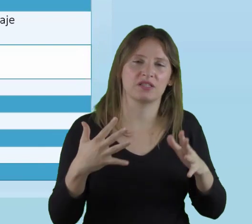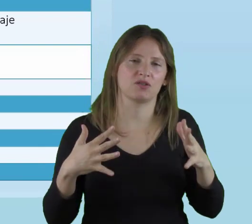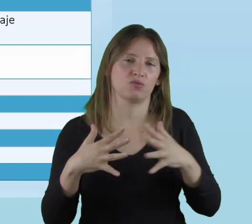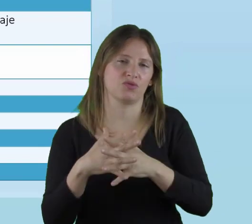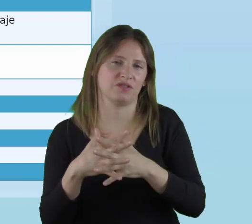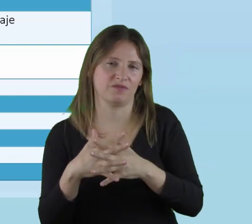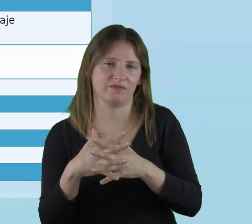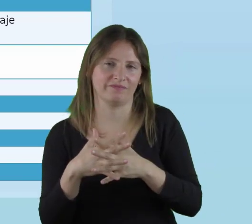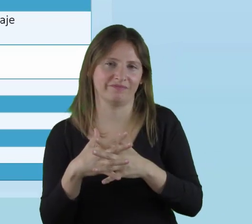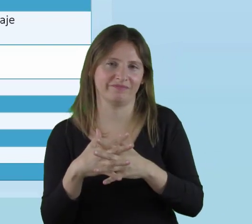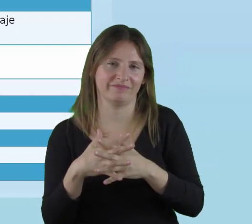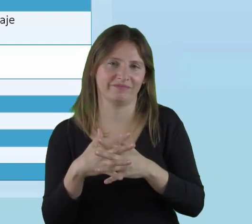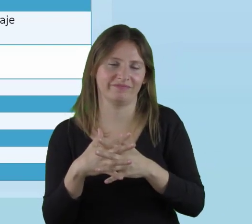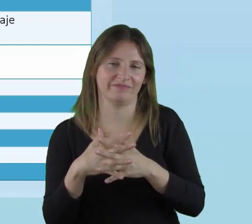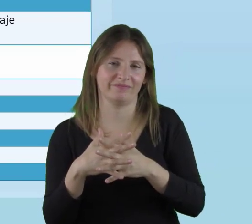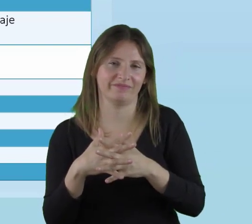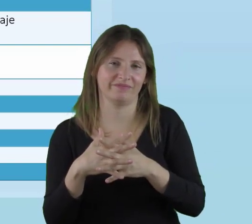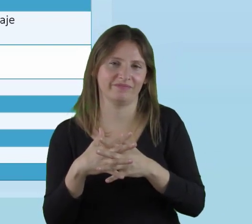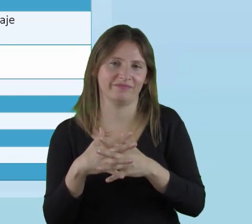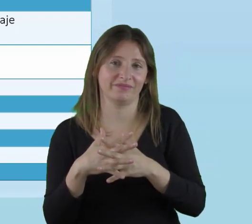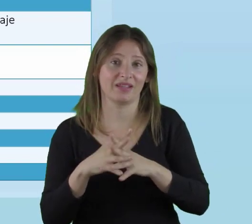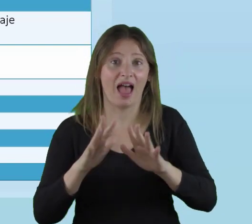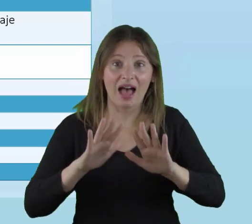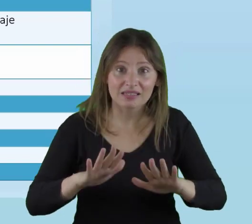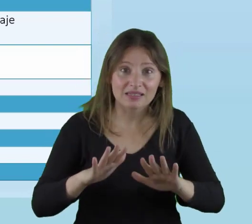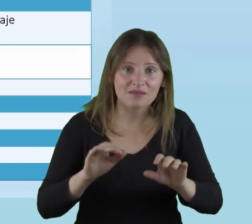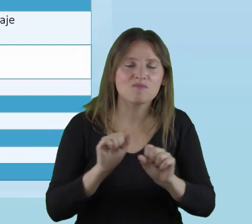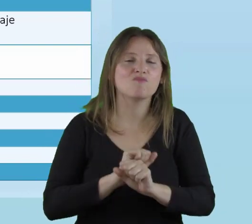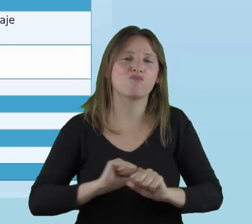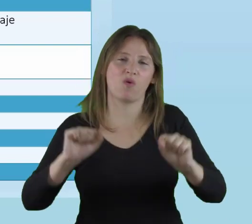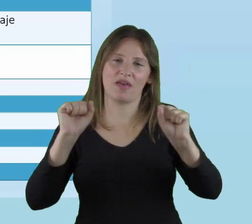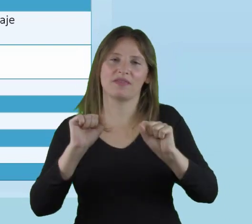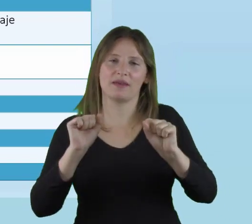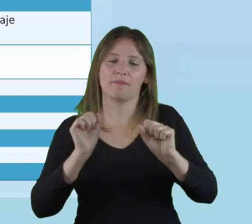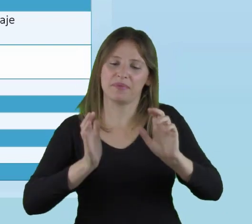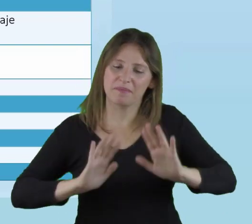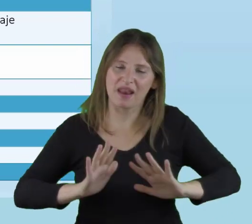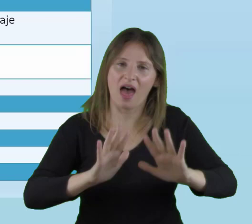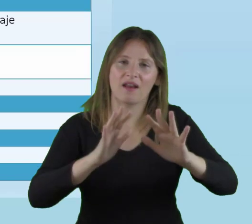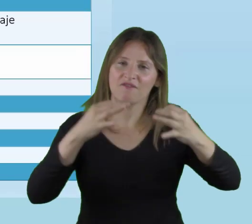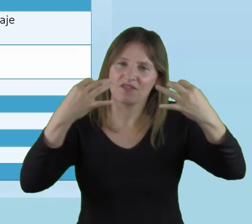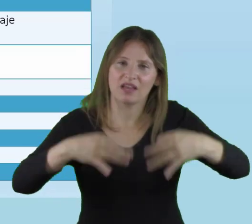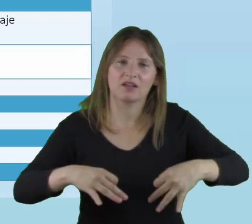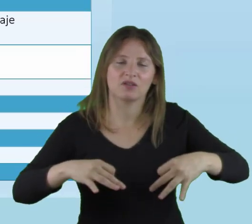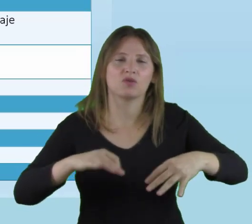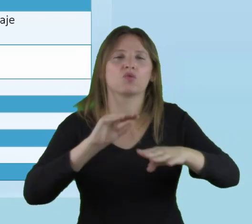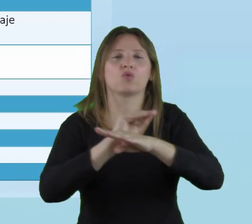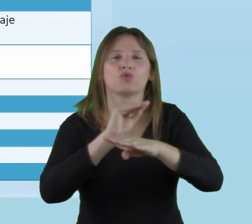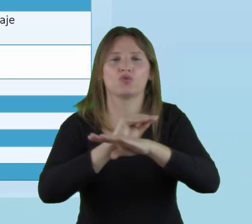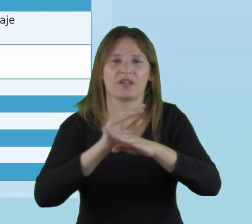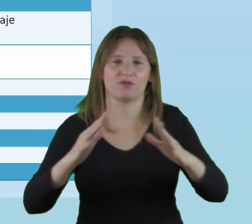inclusivas. Solo así podemos construir una cultura inclusiva.